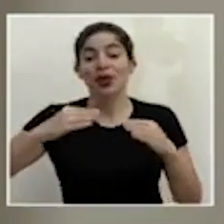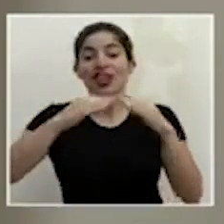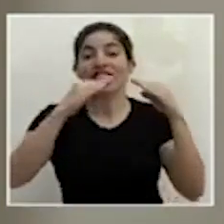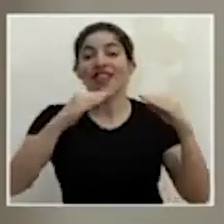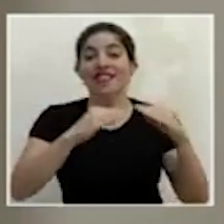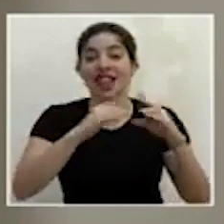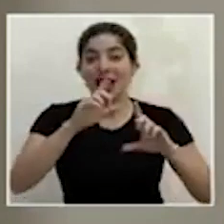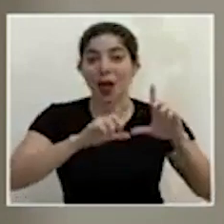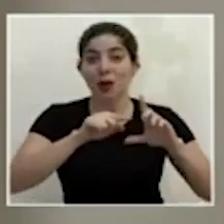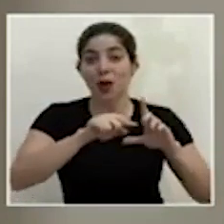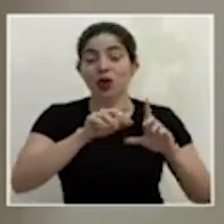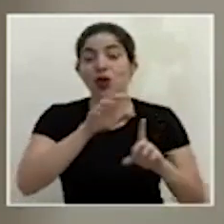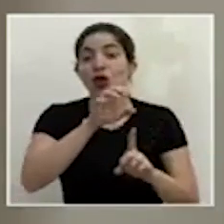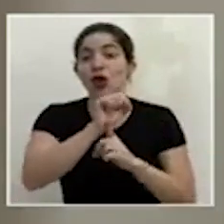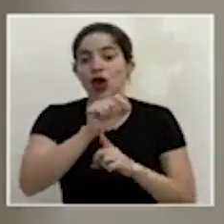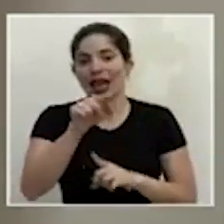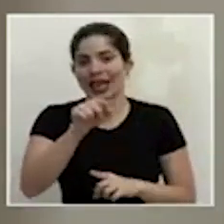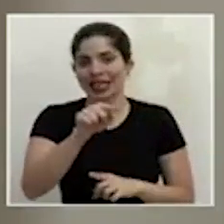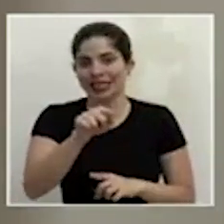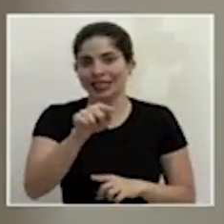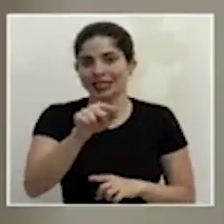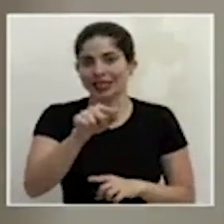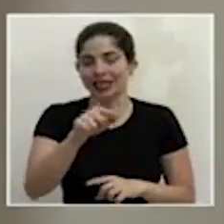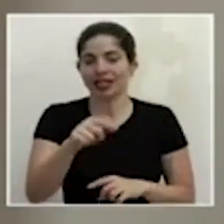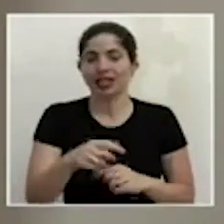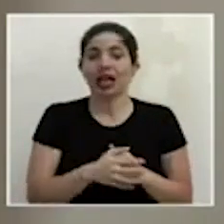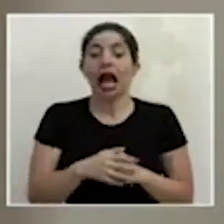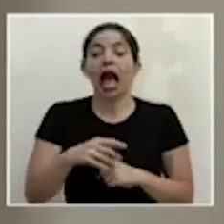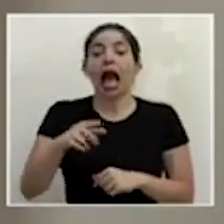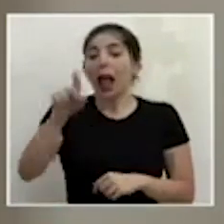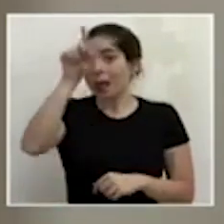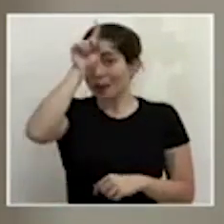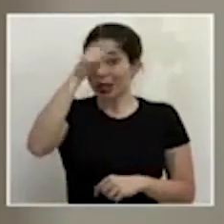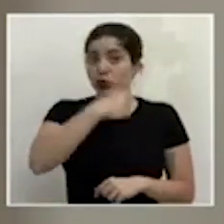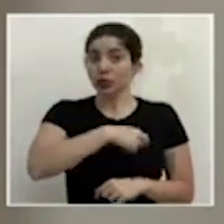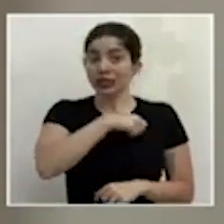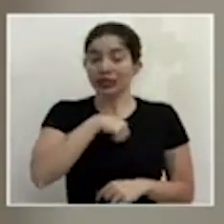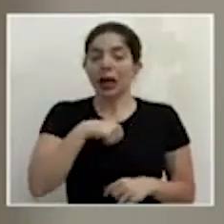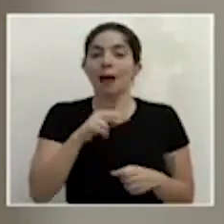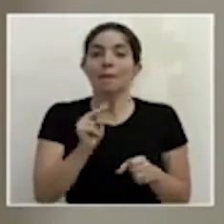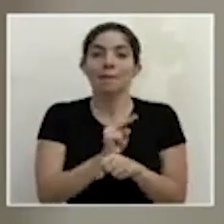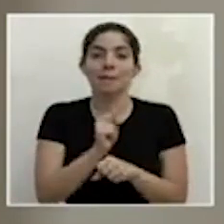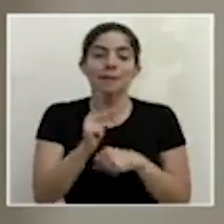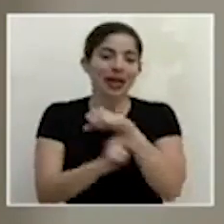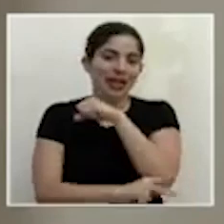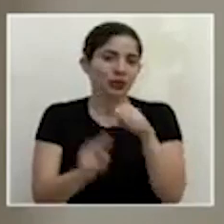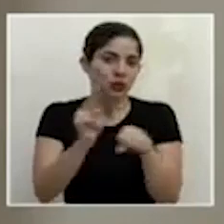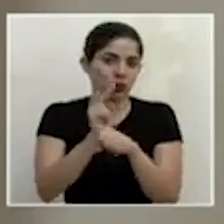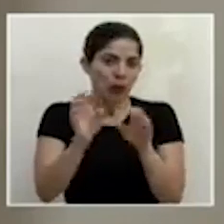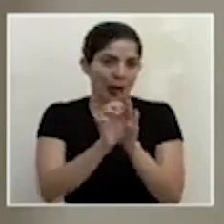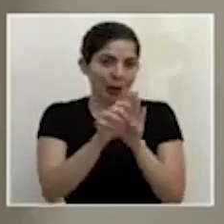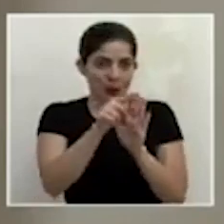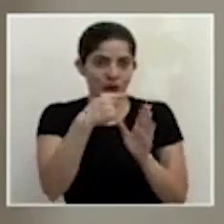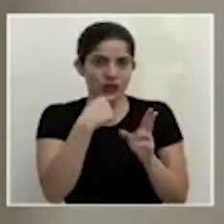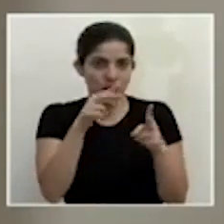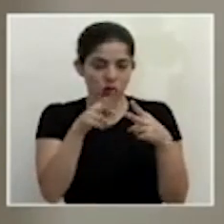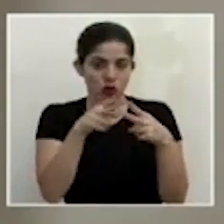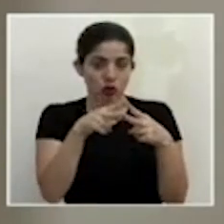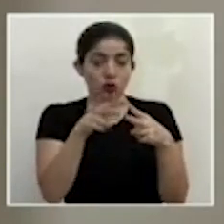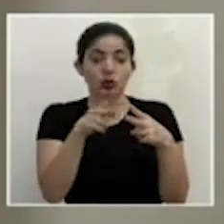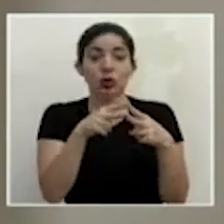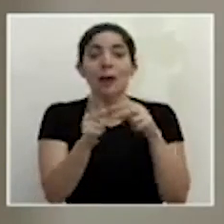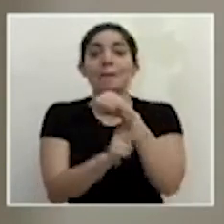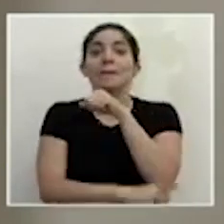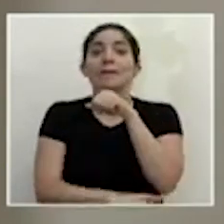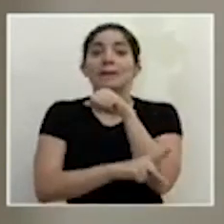pruebas Alemania y Suiza que son los países que uso de ejemplo el periodista son